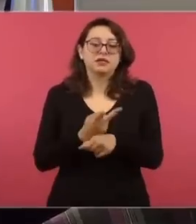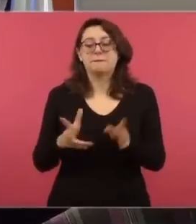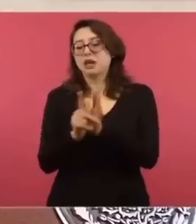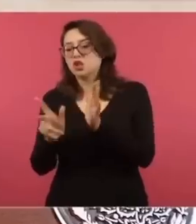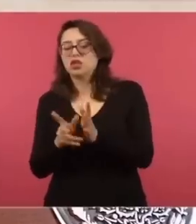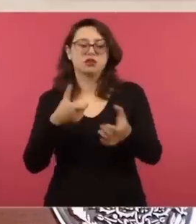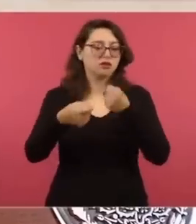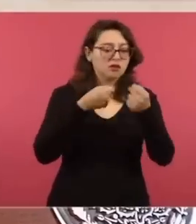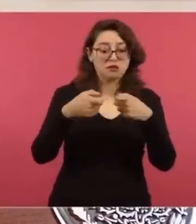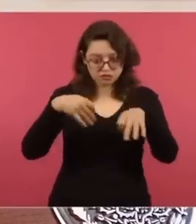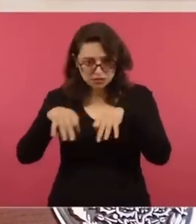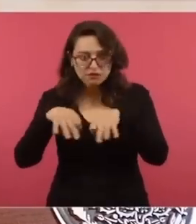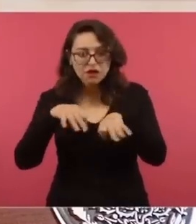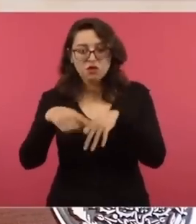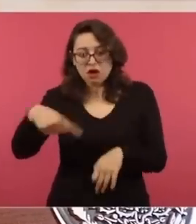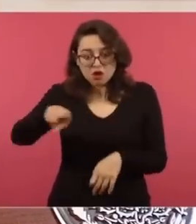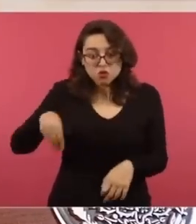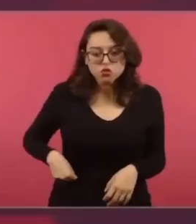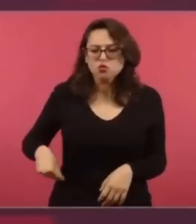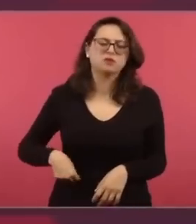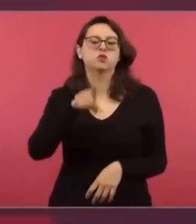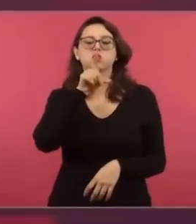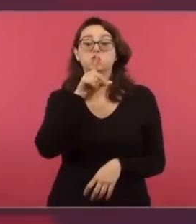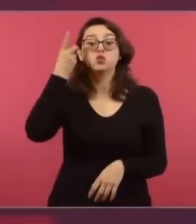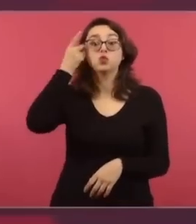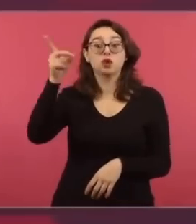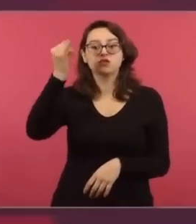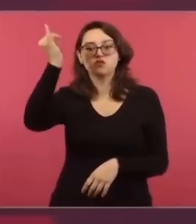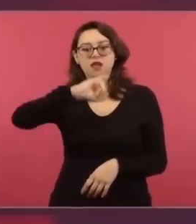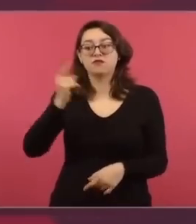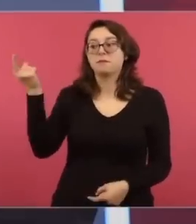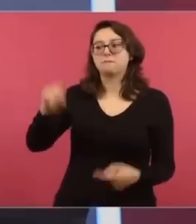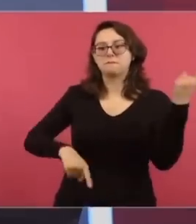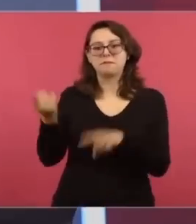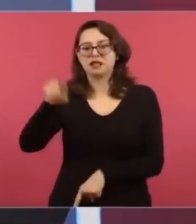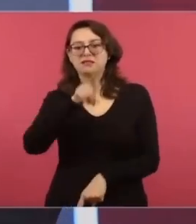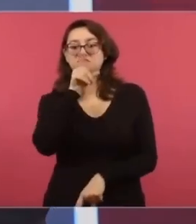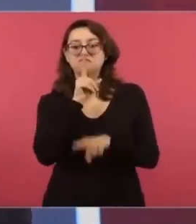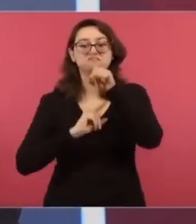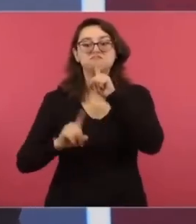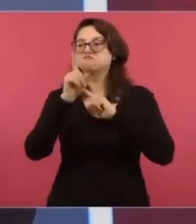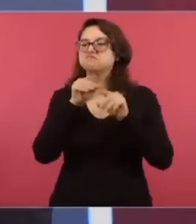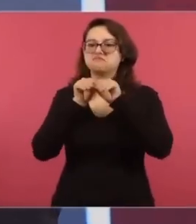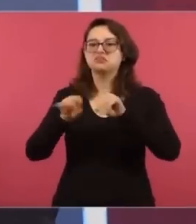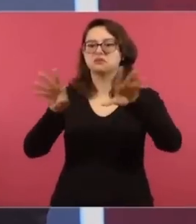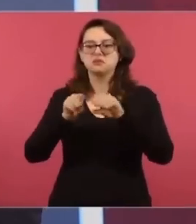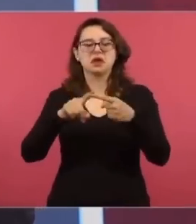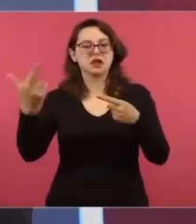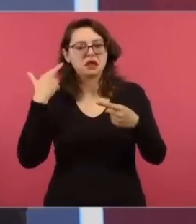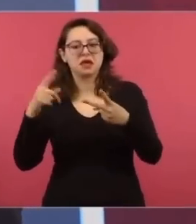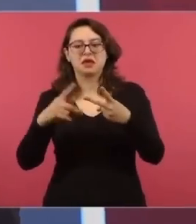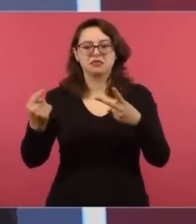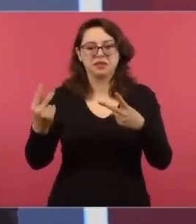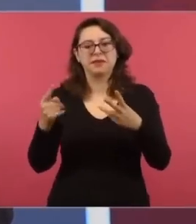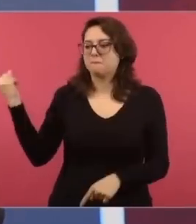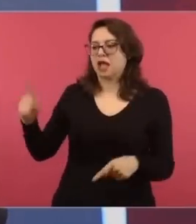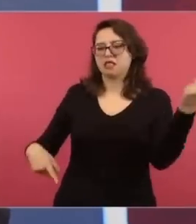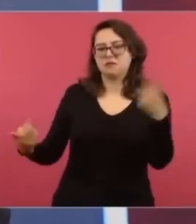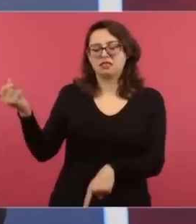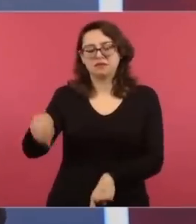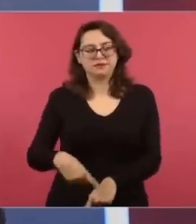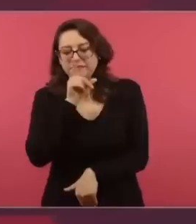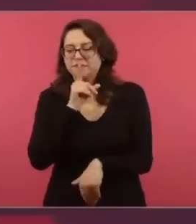están dando la consigna. Los dueños de las estaciones de radio. Los dueños de las estaciones de televisión. Los dueños de los periódicos.